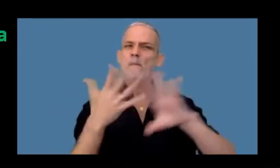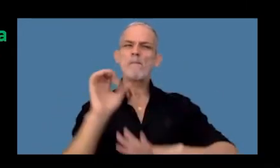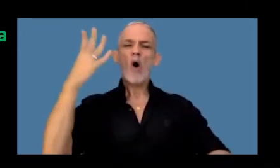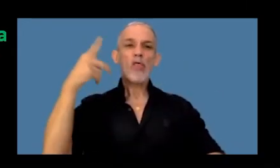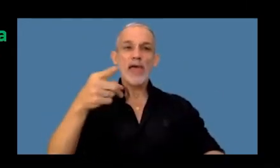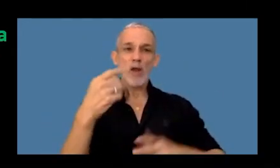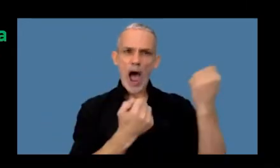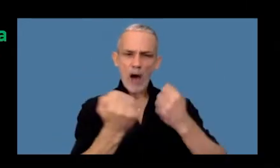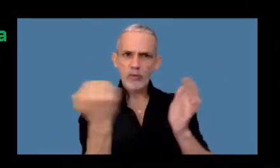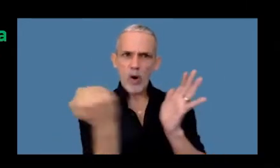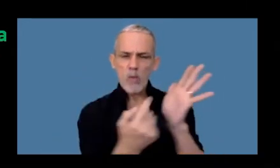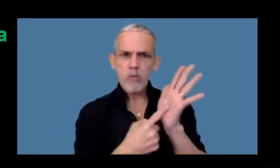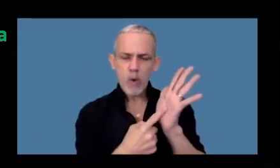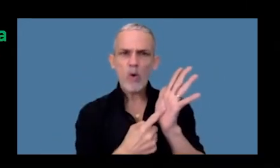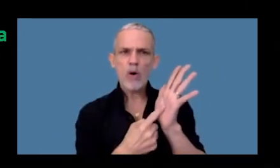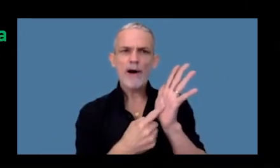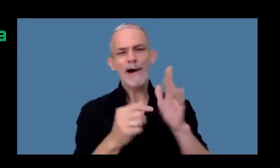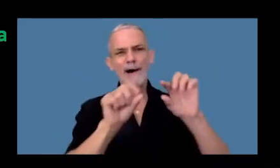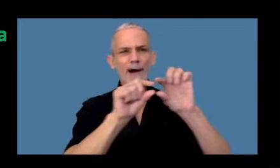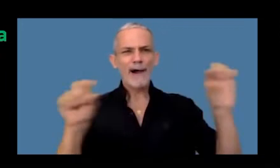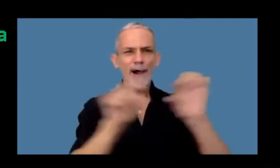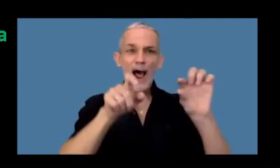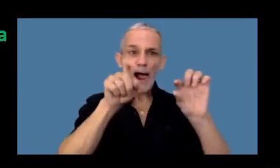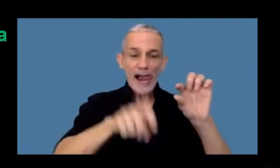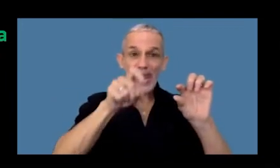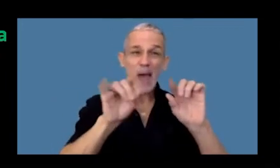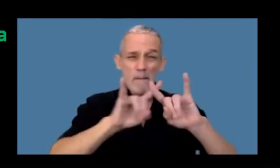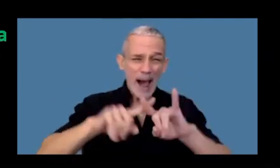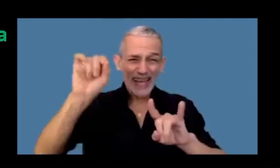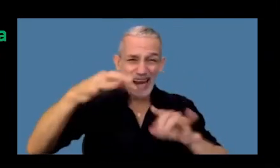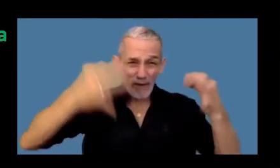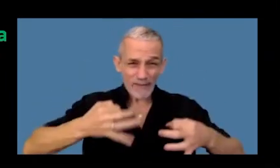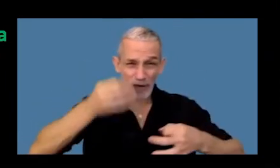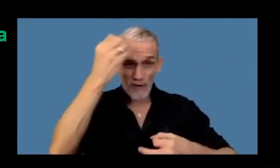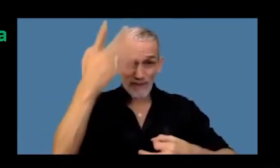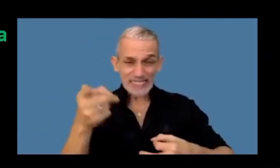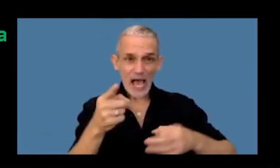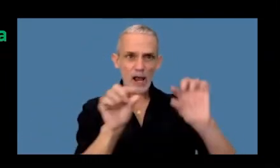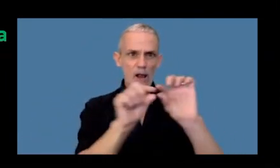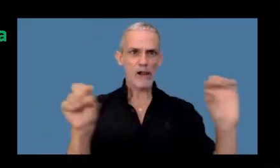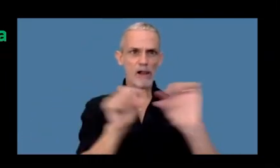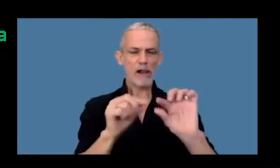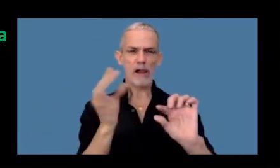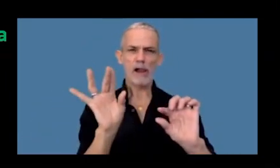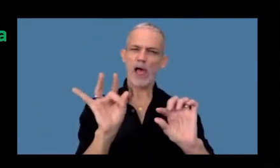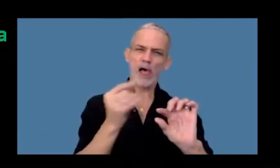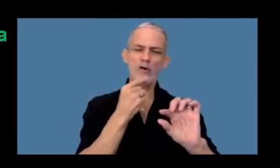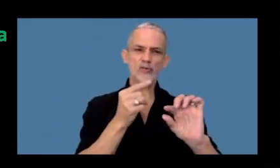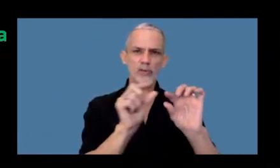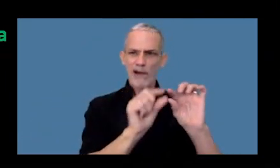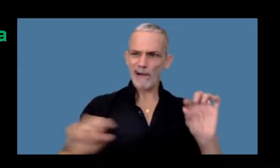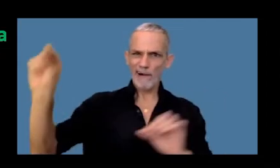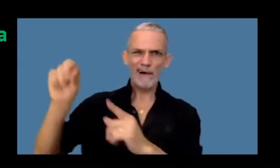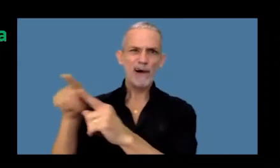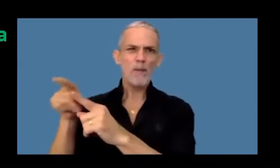de Ferrari le pusieron un link le ingresaron en la página formal de Ferrari un link de trading de